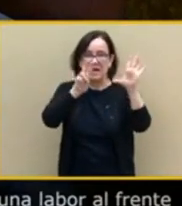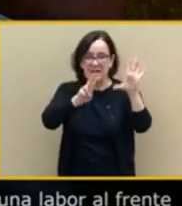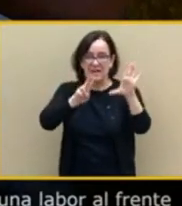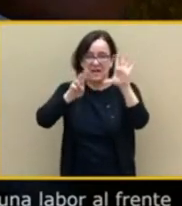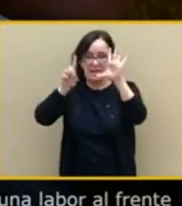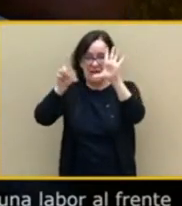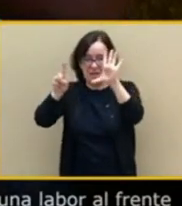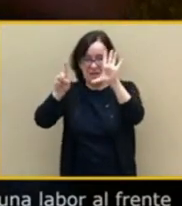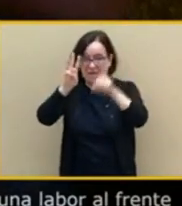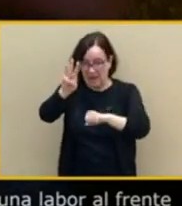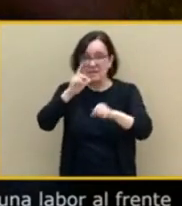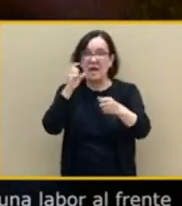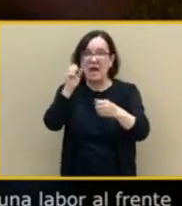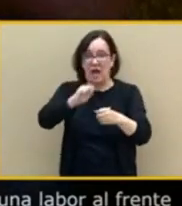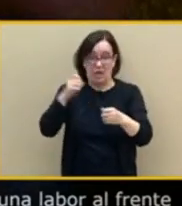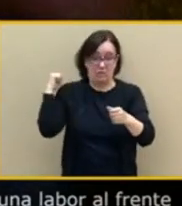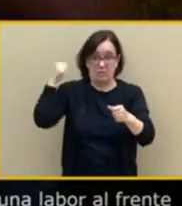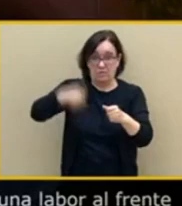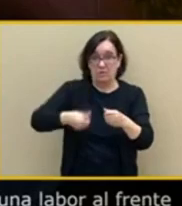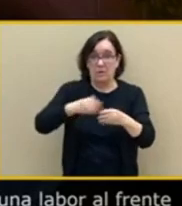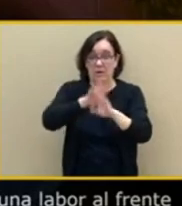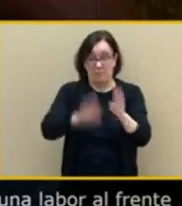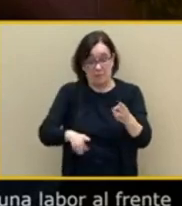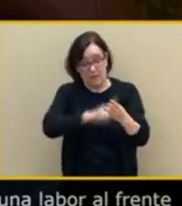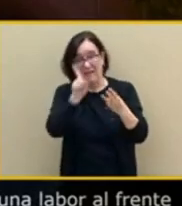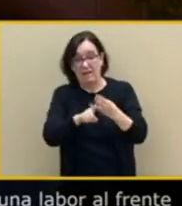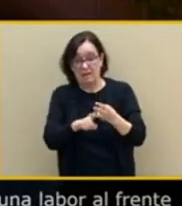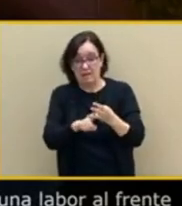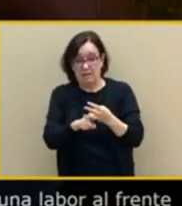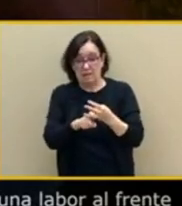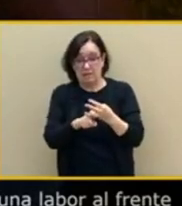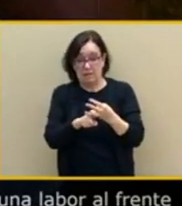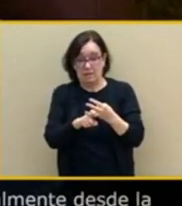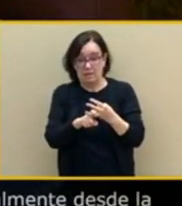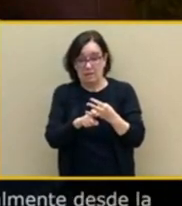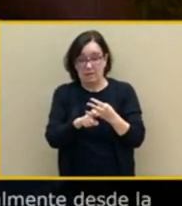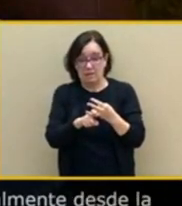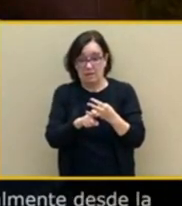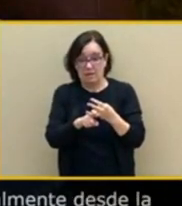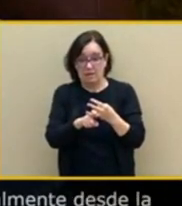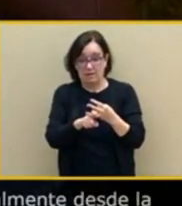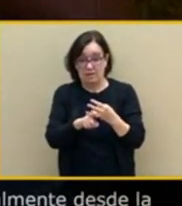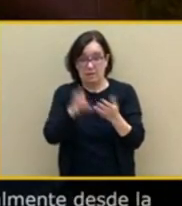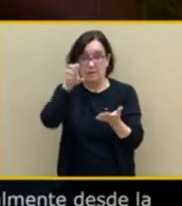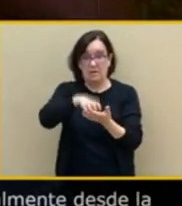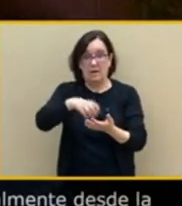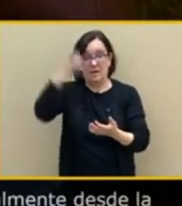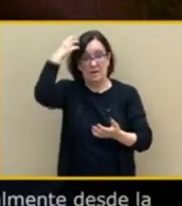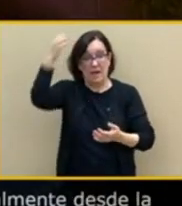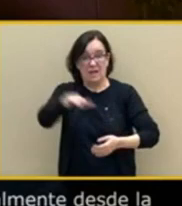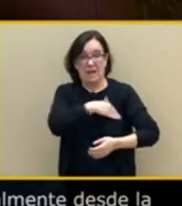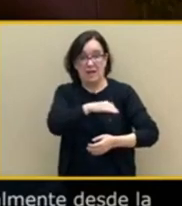no se lo va a creer es que es absurdo es una absurdez absoluta cuando Ramón Tamame hace un hombre de izquierda además de izquierda